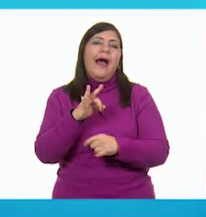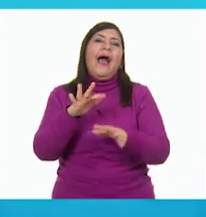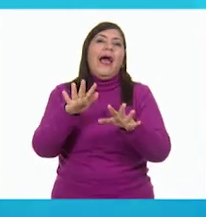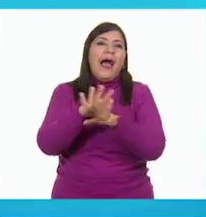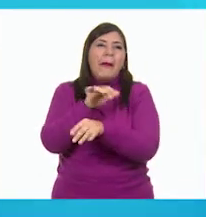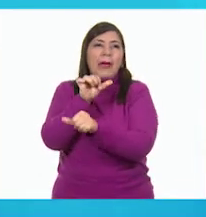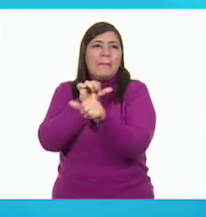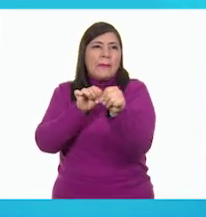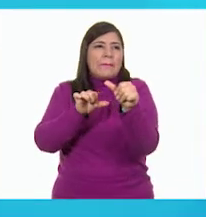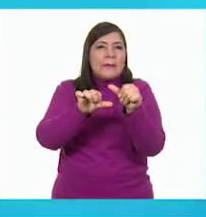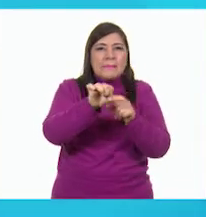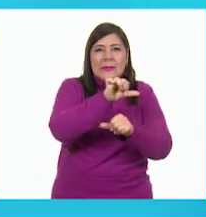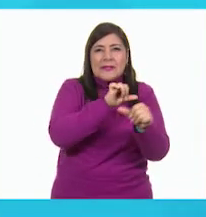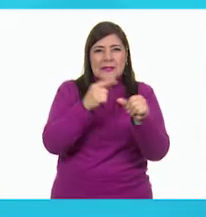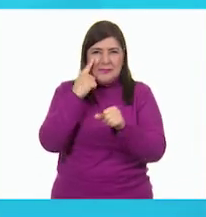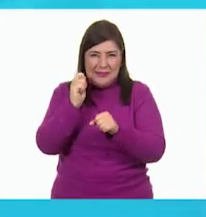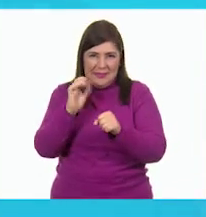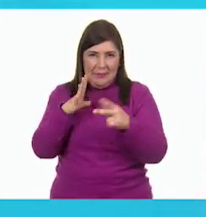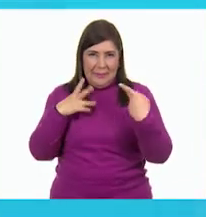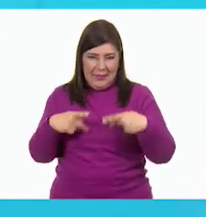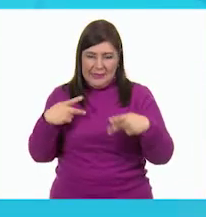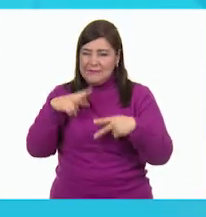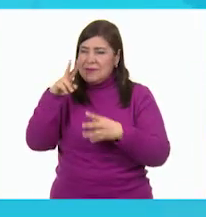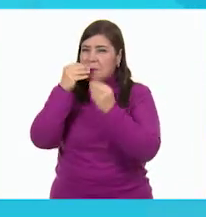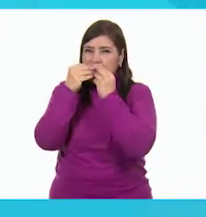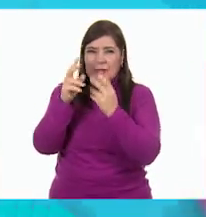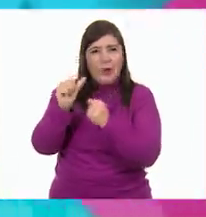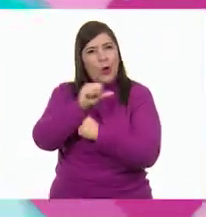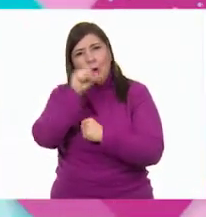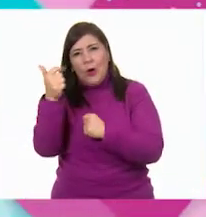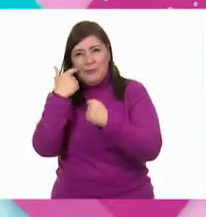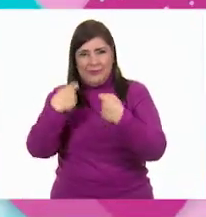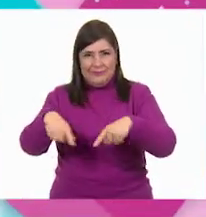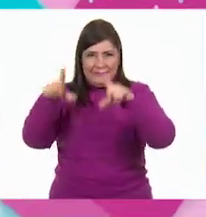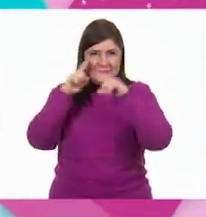personajes y... No, fabuloso. ¿La que sigue?